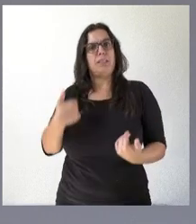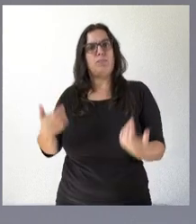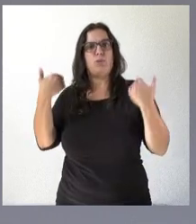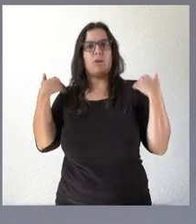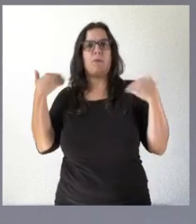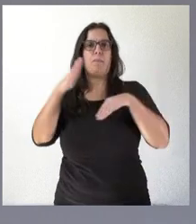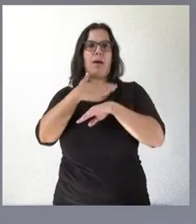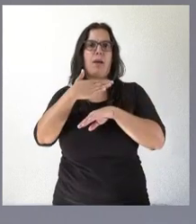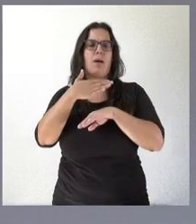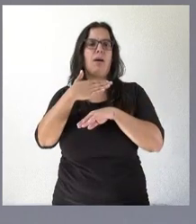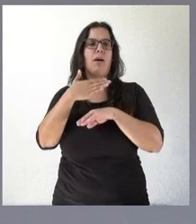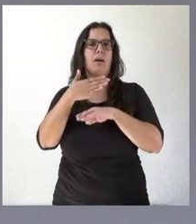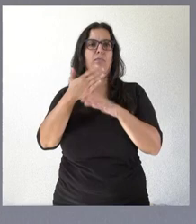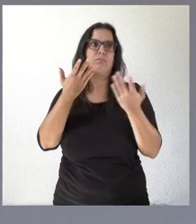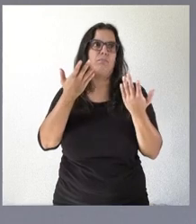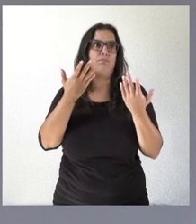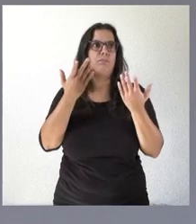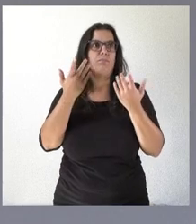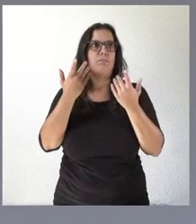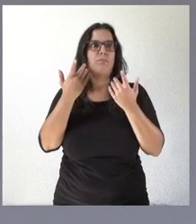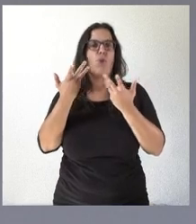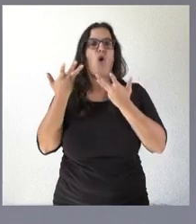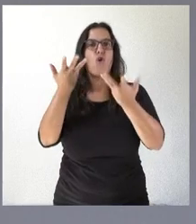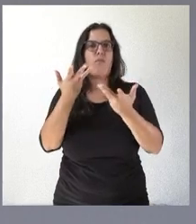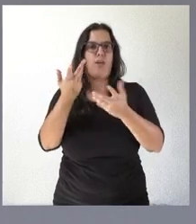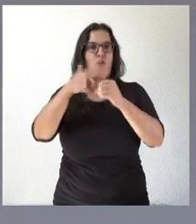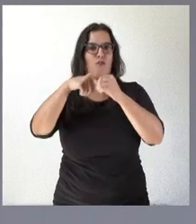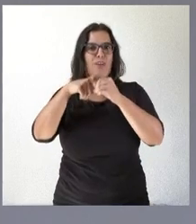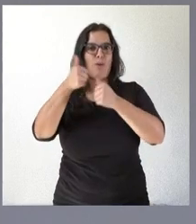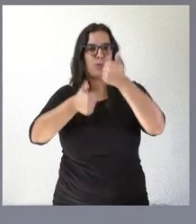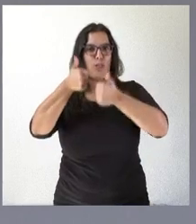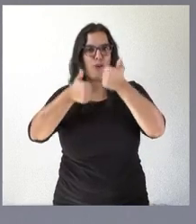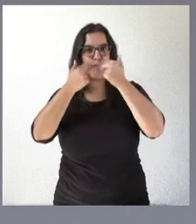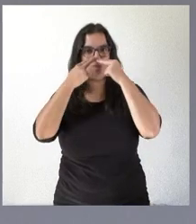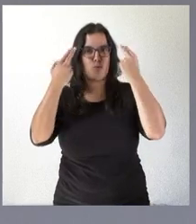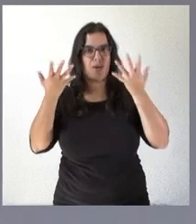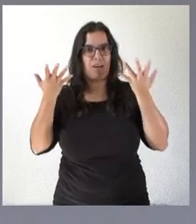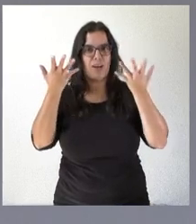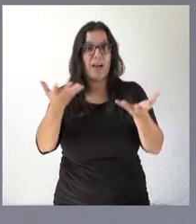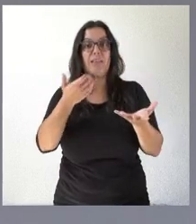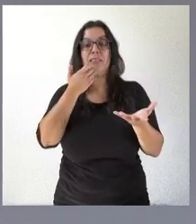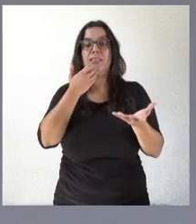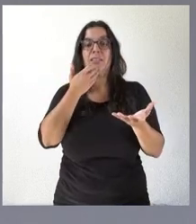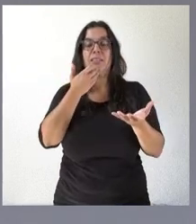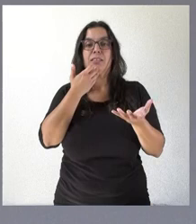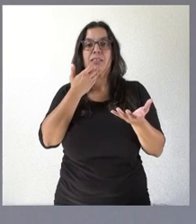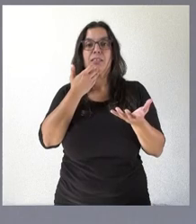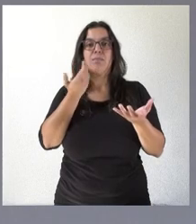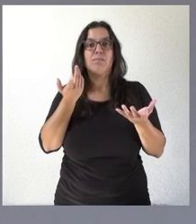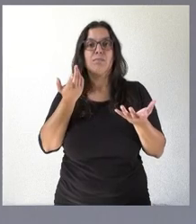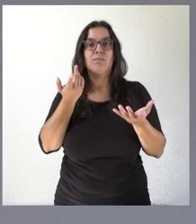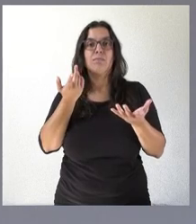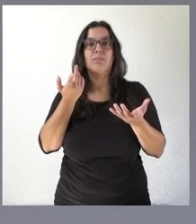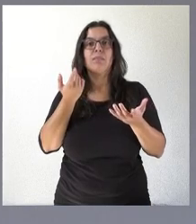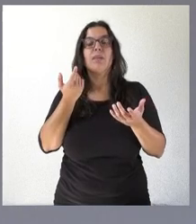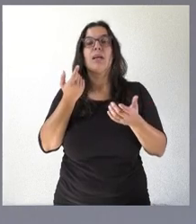de establecer las correspondientes ofertas públicas de empleo, dotara de suficientes números de